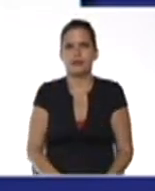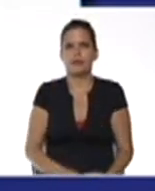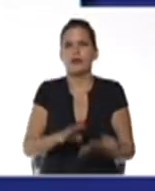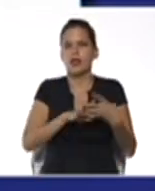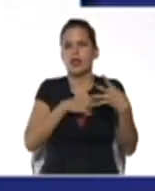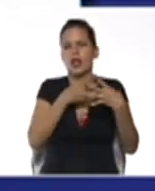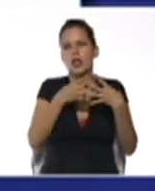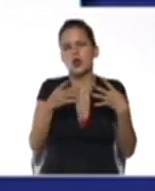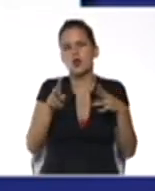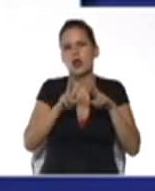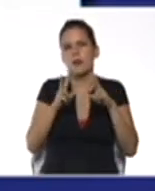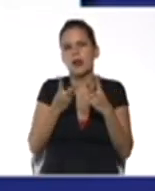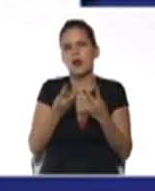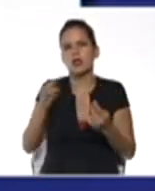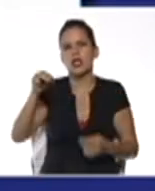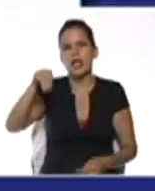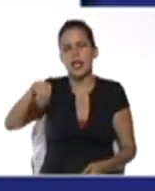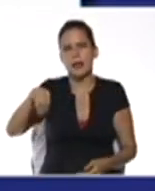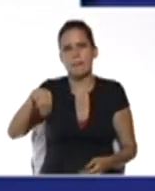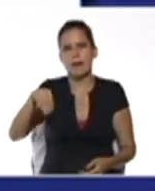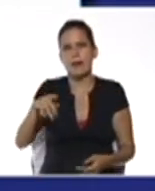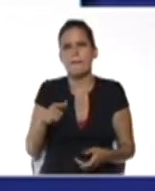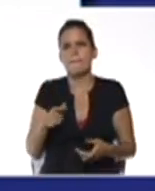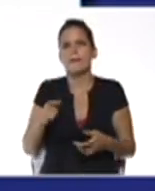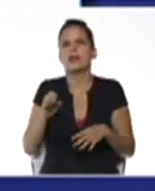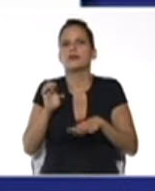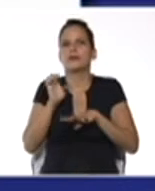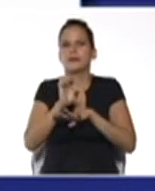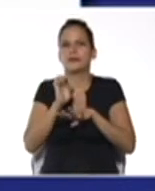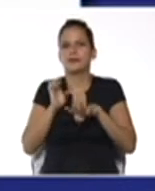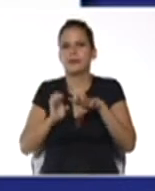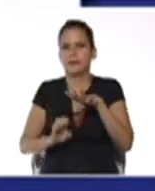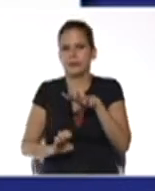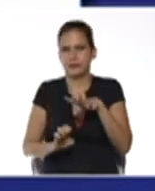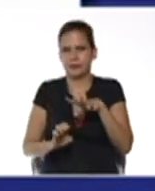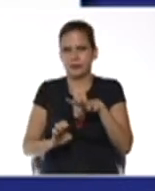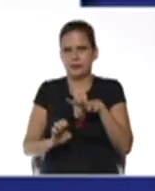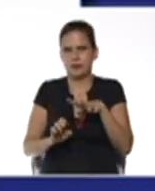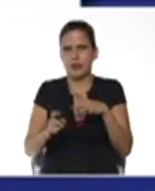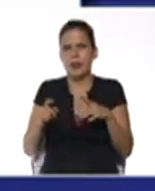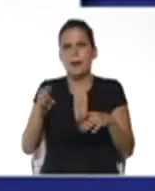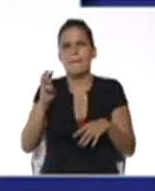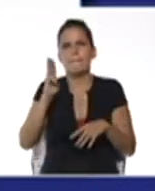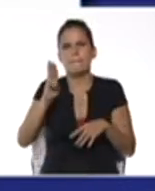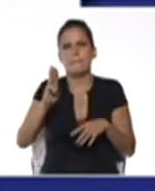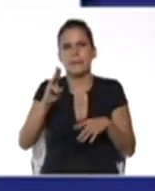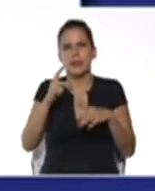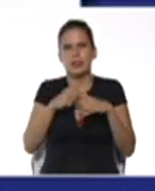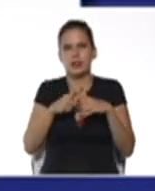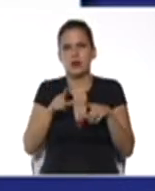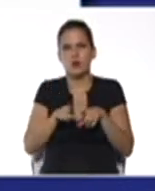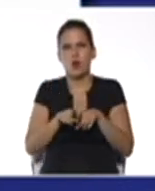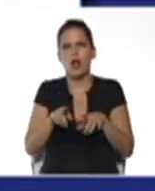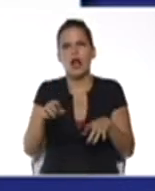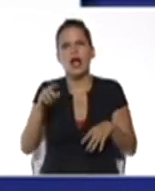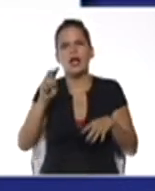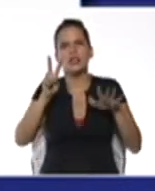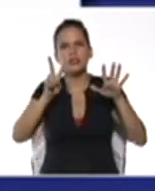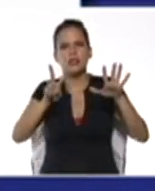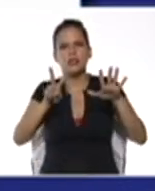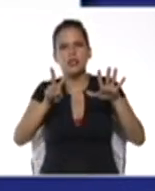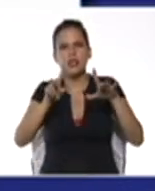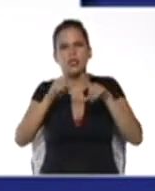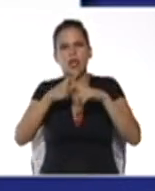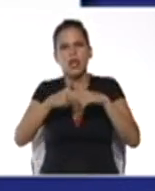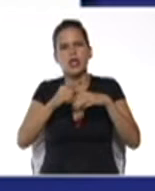para que el polinomio en este caso pdx igual a 7 por x al cubo más m